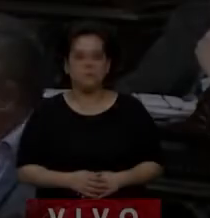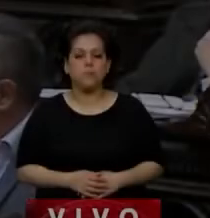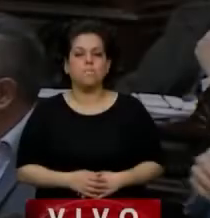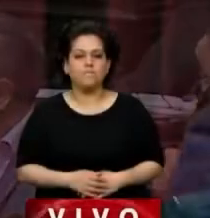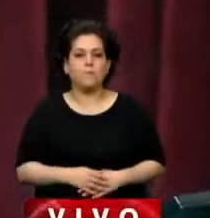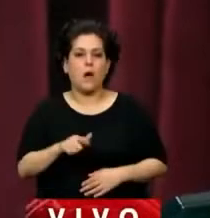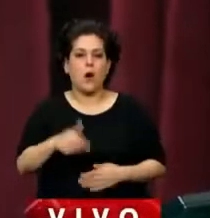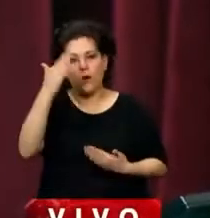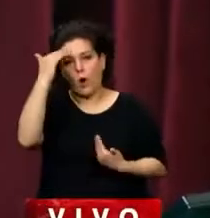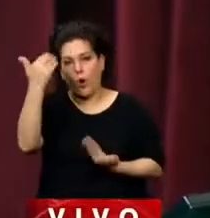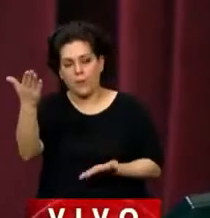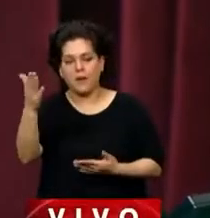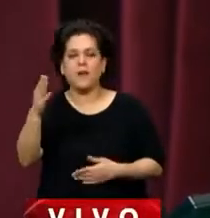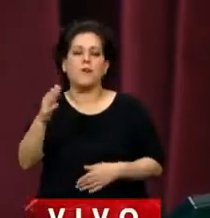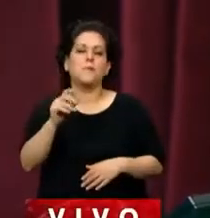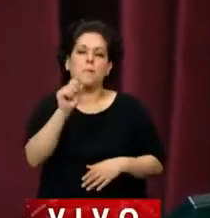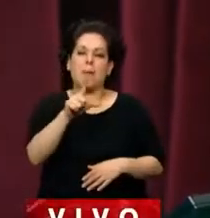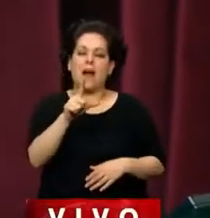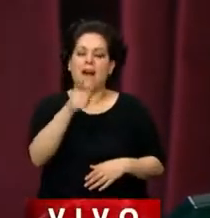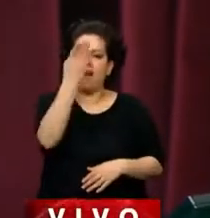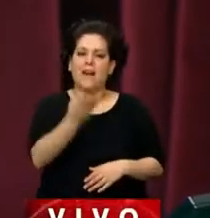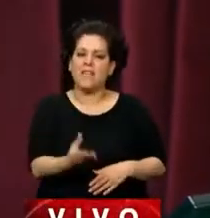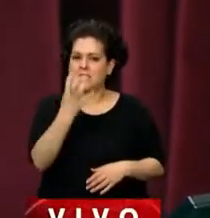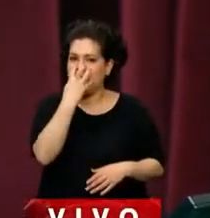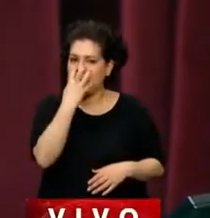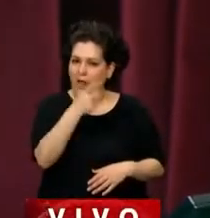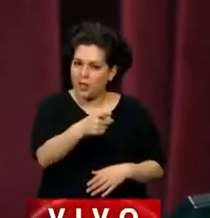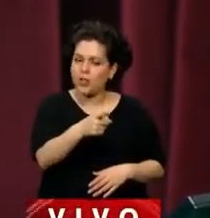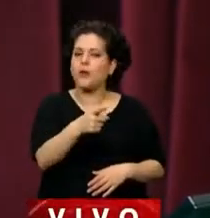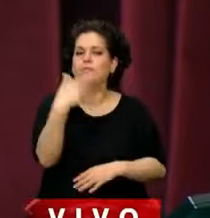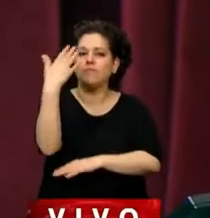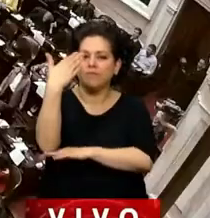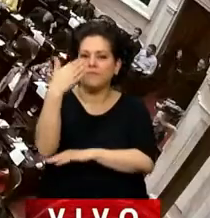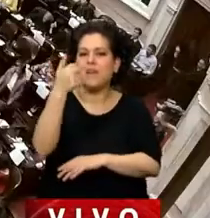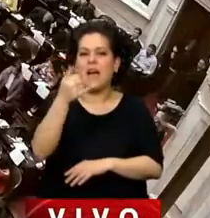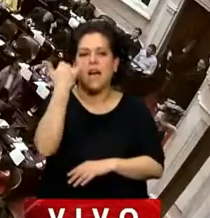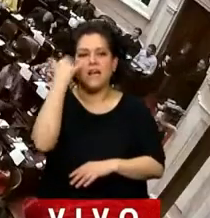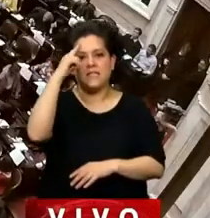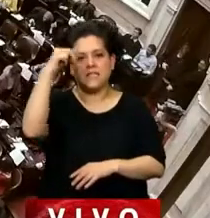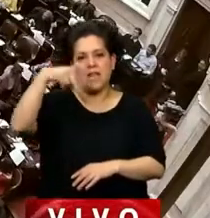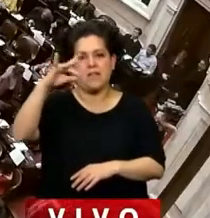Para un homenaje a don Domingo Faustino Sarmiento, en uso de la palabra al diputado Gualberto Allende.